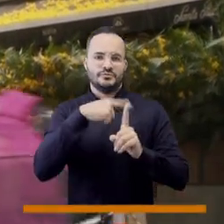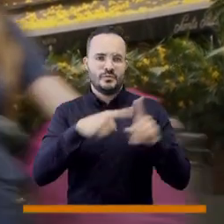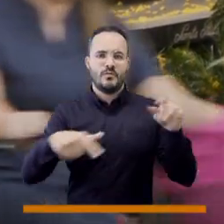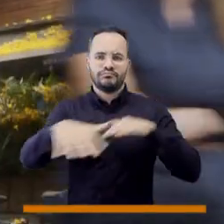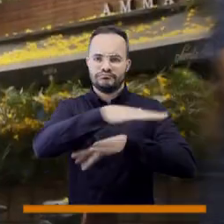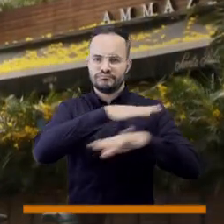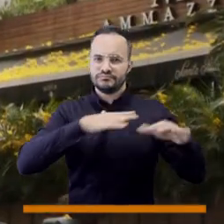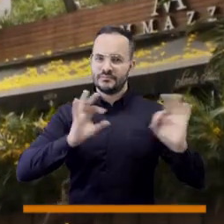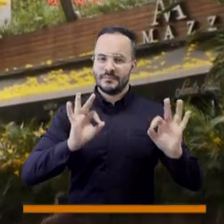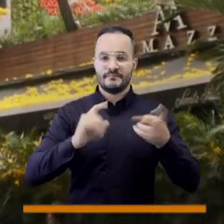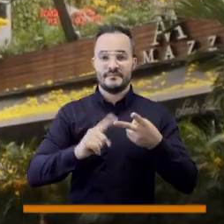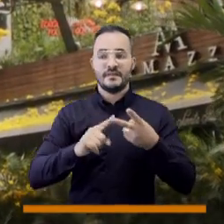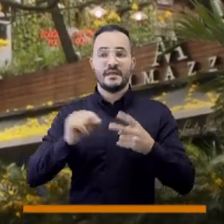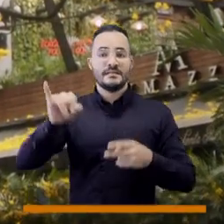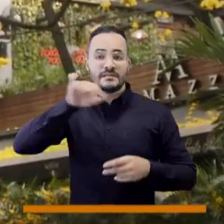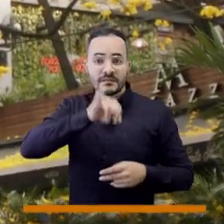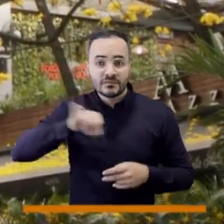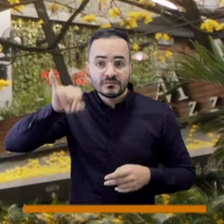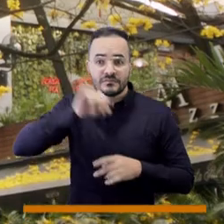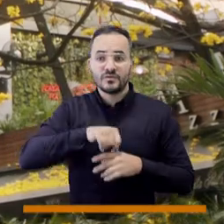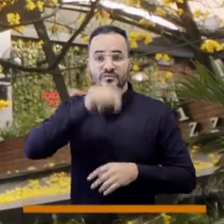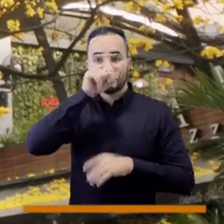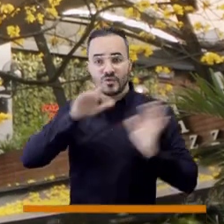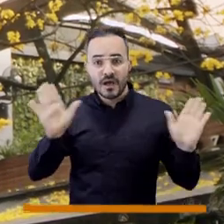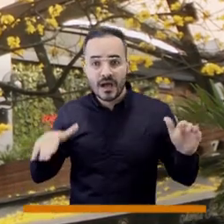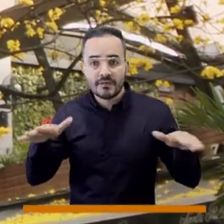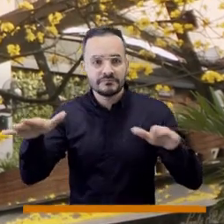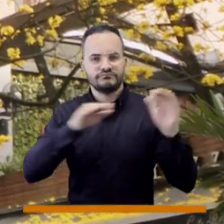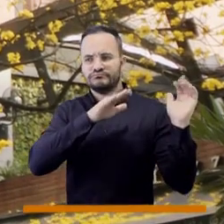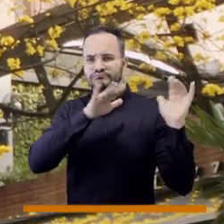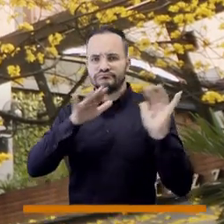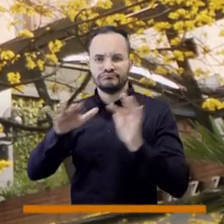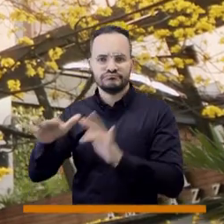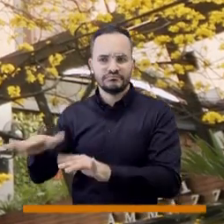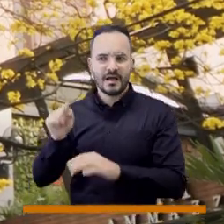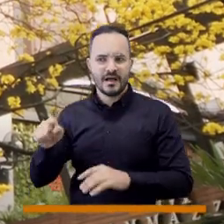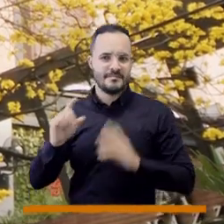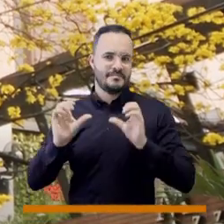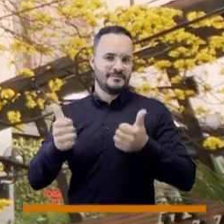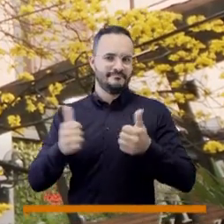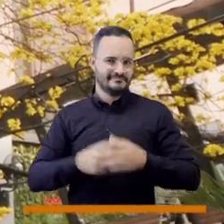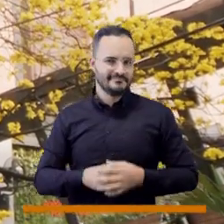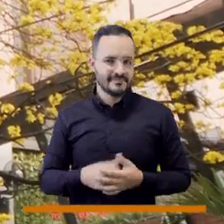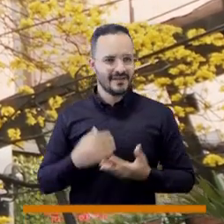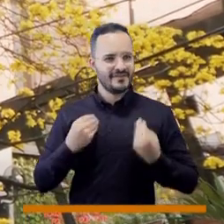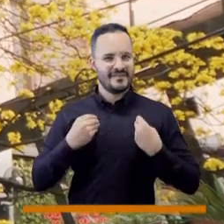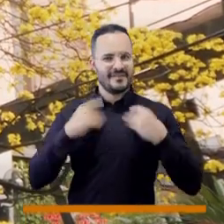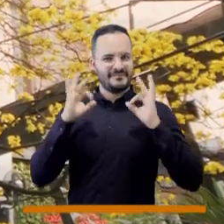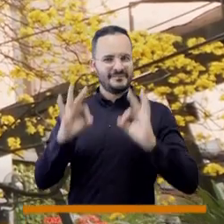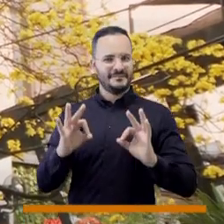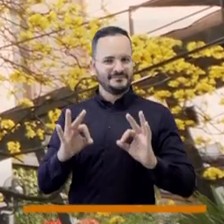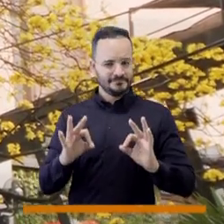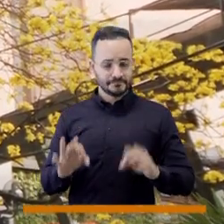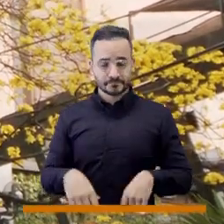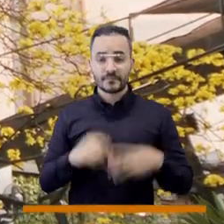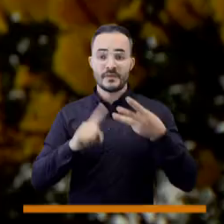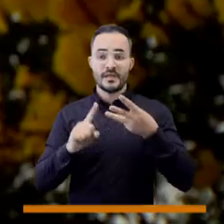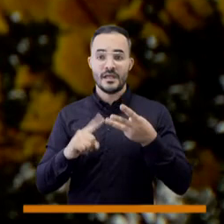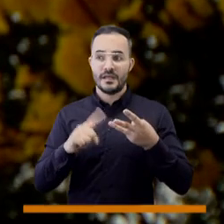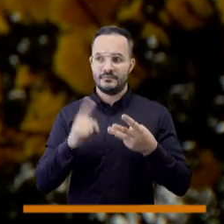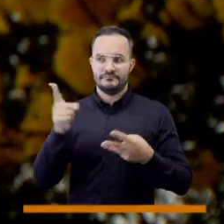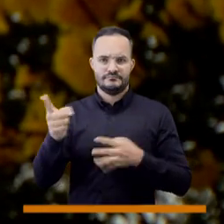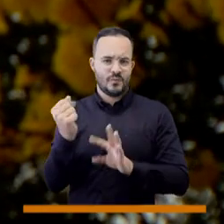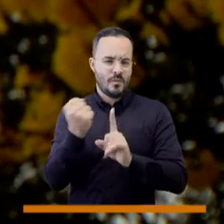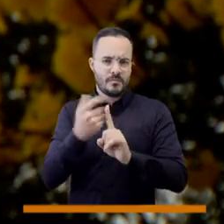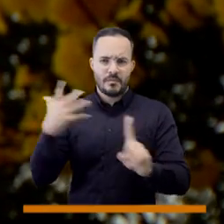insectos, de aves, además sirve de nificación a estas especies. Adicionalmente es un árbol